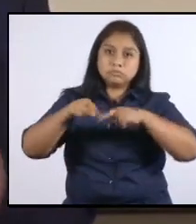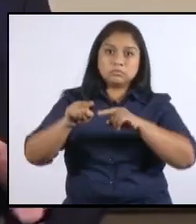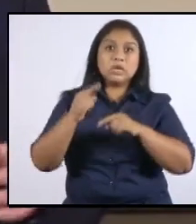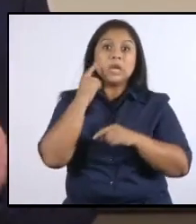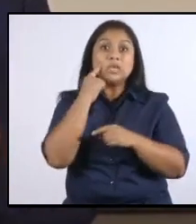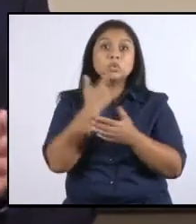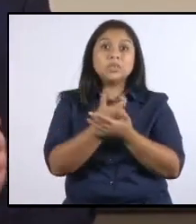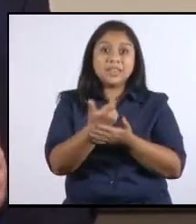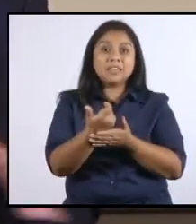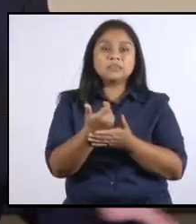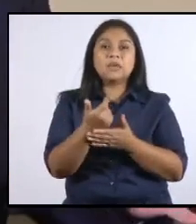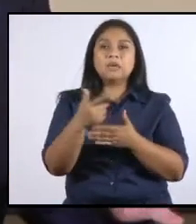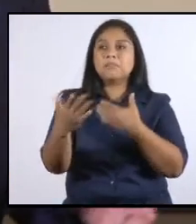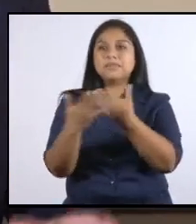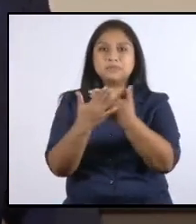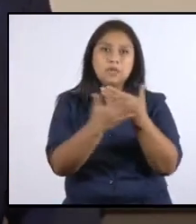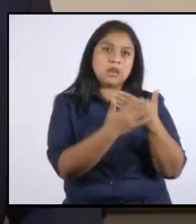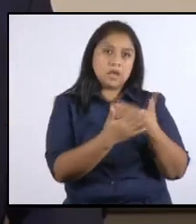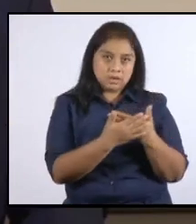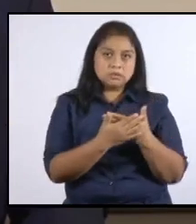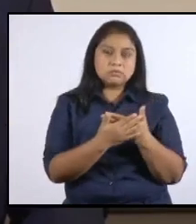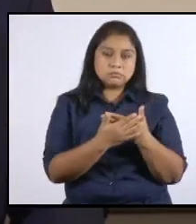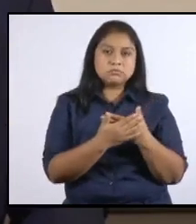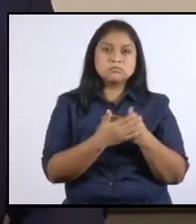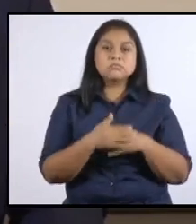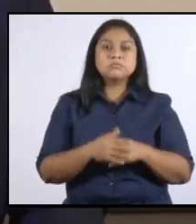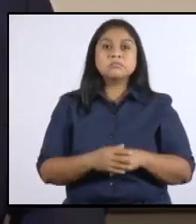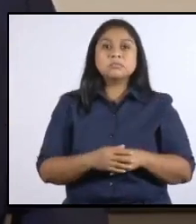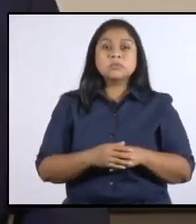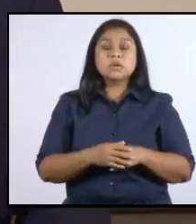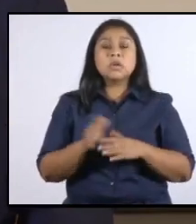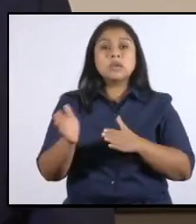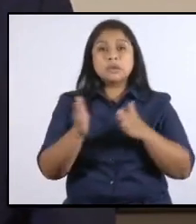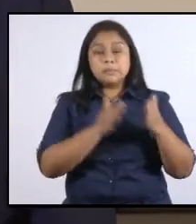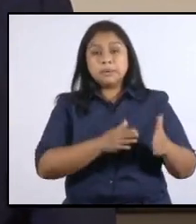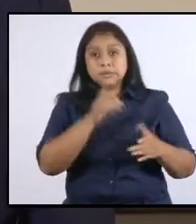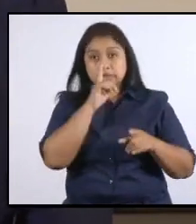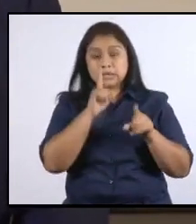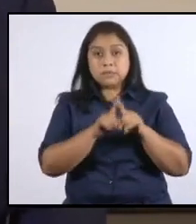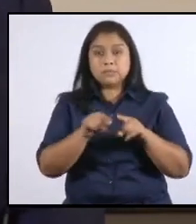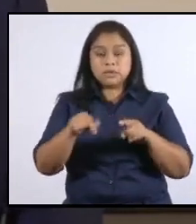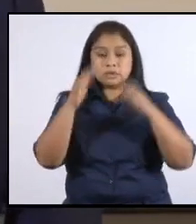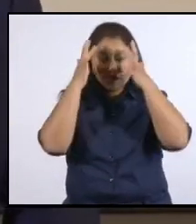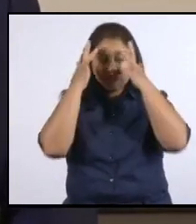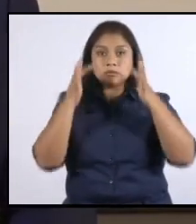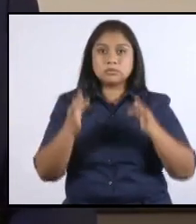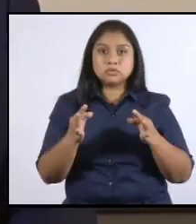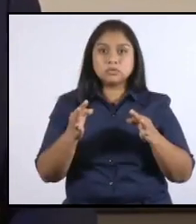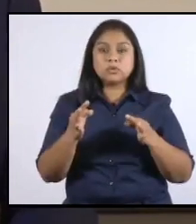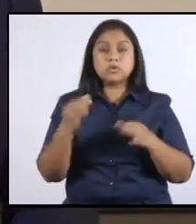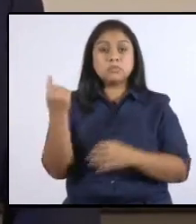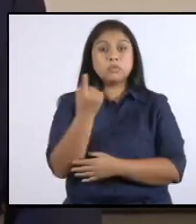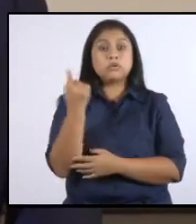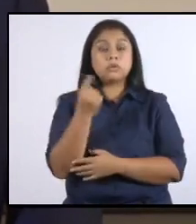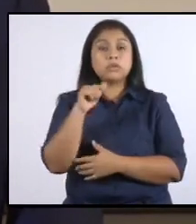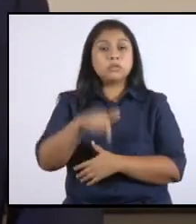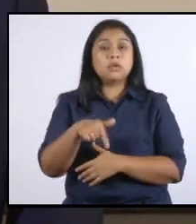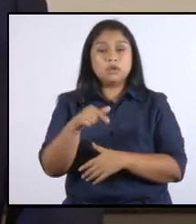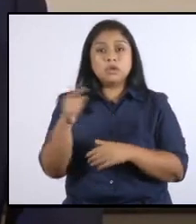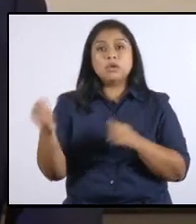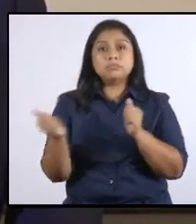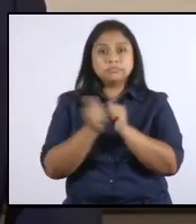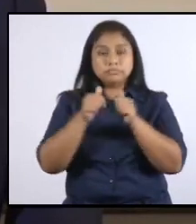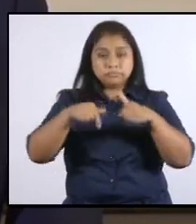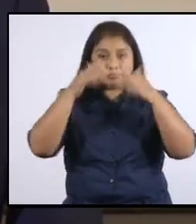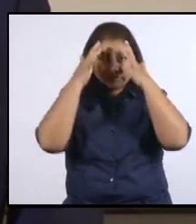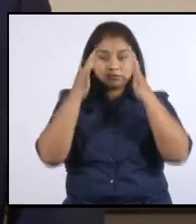su tienda de barrio o abarroterías más cercana. Entre otras medidas y disposiciones importantes que acompañan a esta